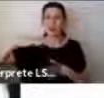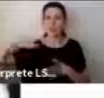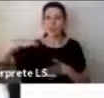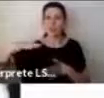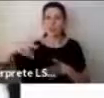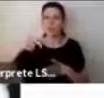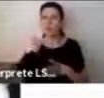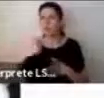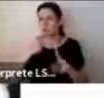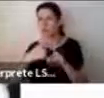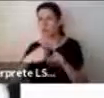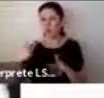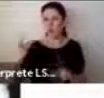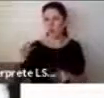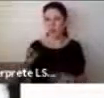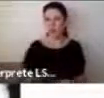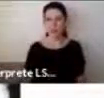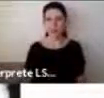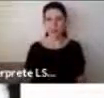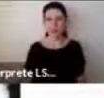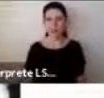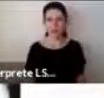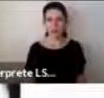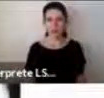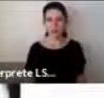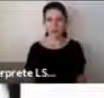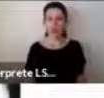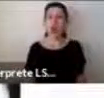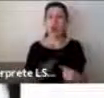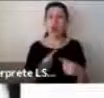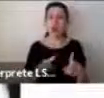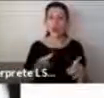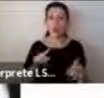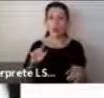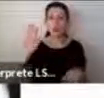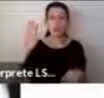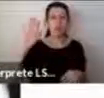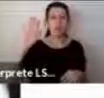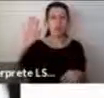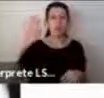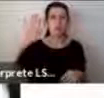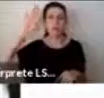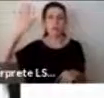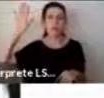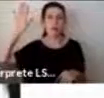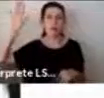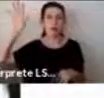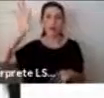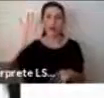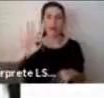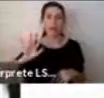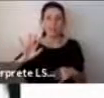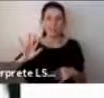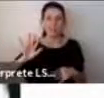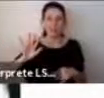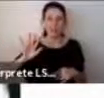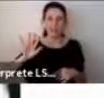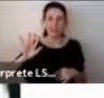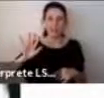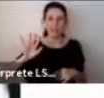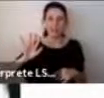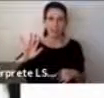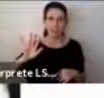idealizar ciertas características desde otro punto de vista. Por ejemplo, hablar